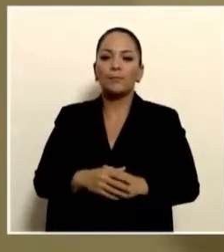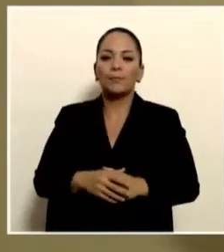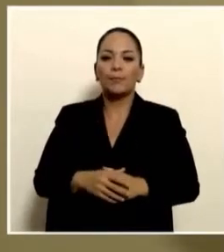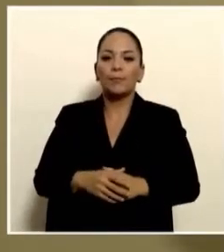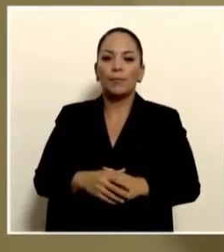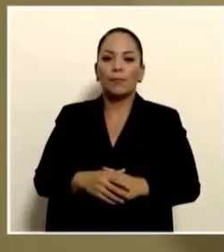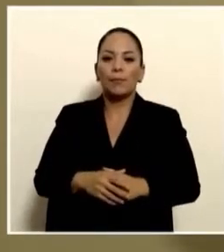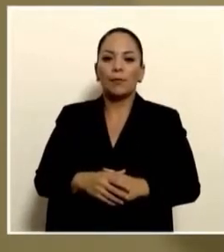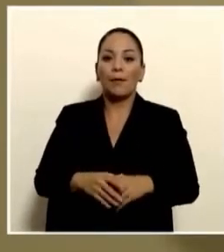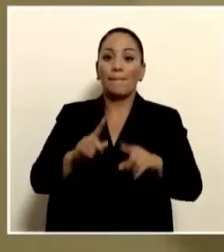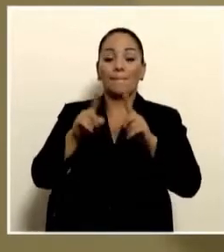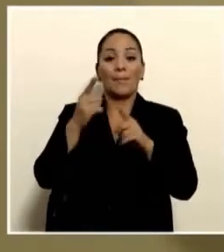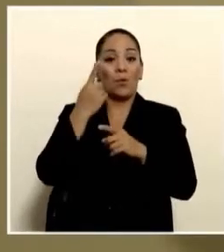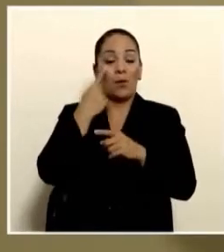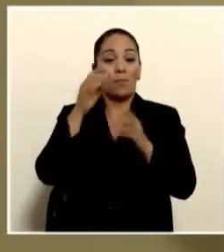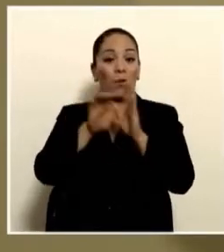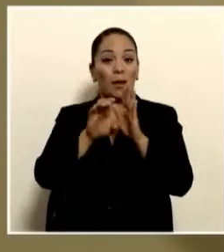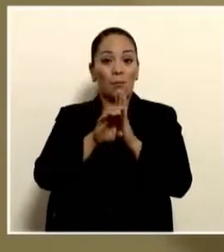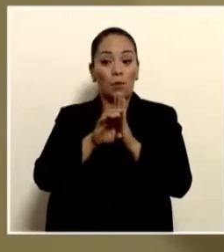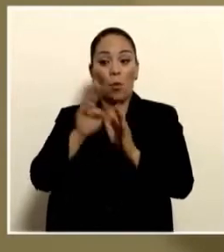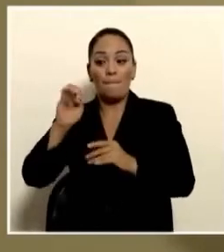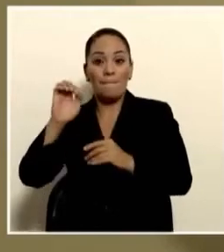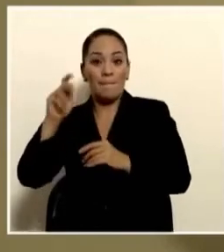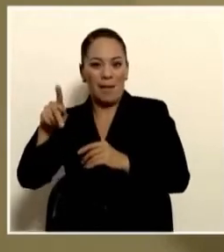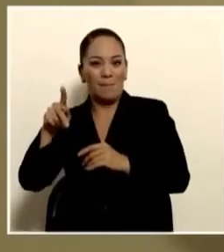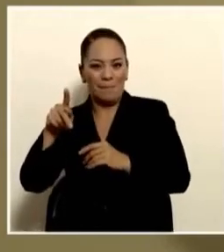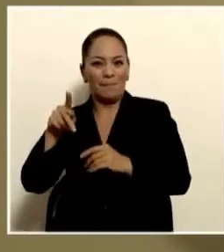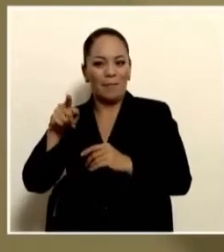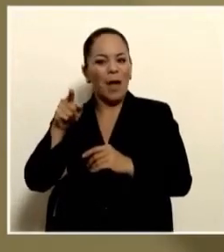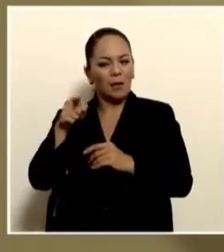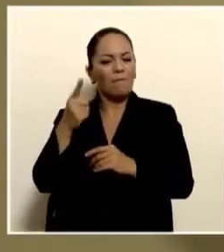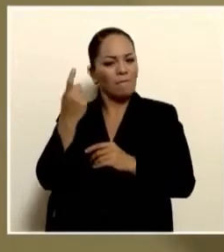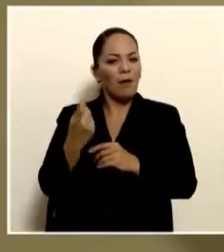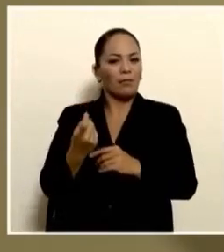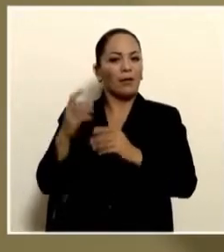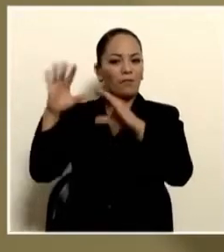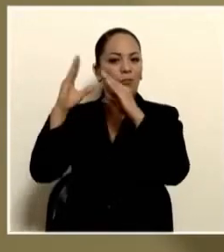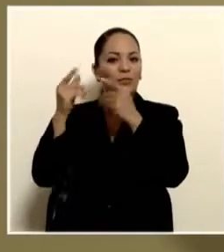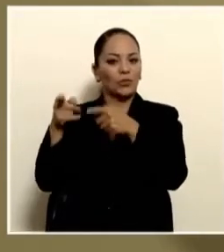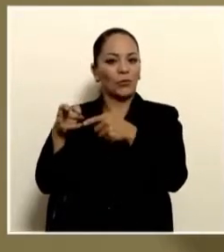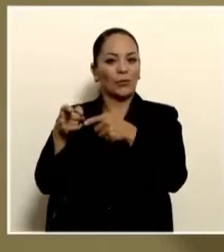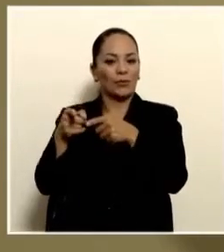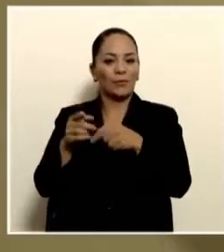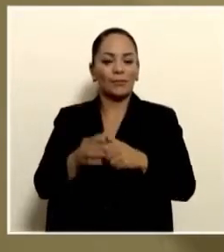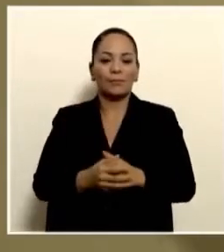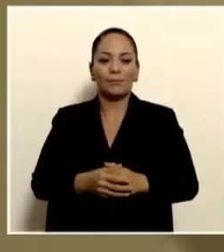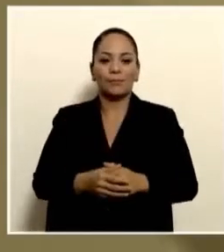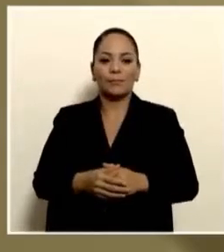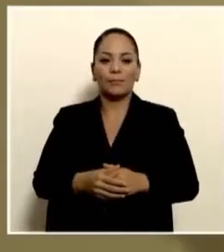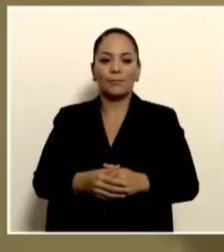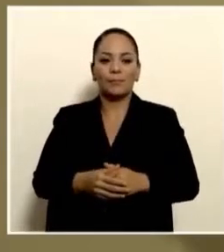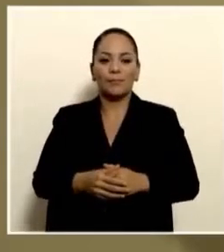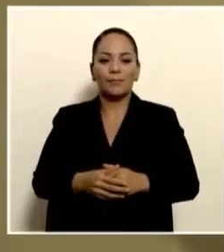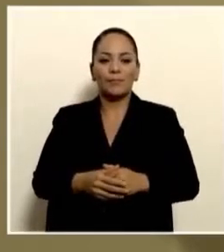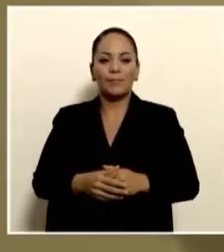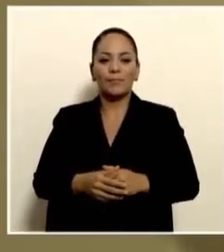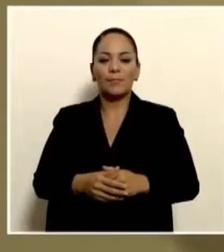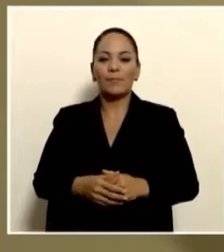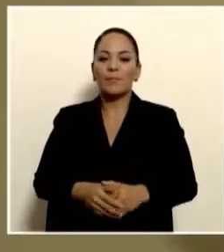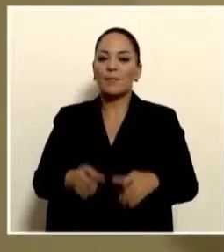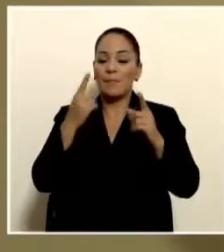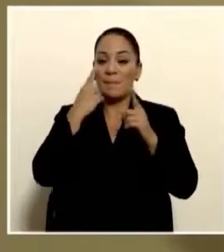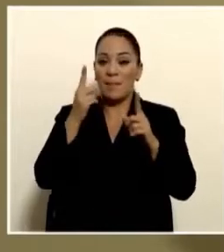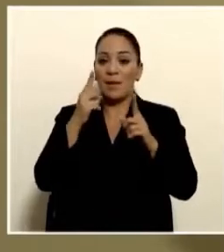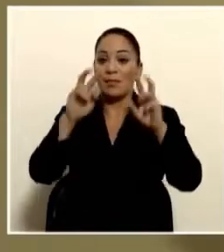incompleto en el caso del Ministerio de Educación Pública. Bueno, para decirles eso, en